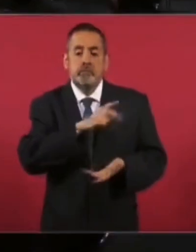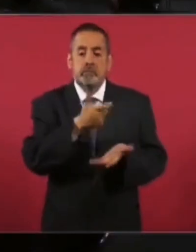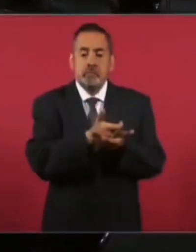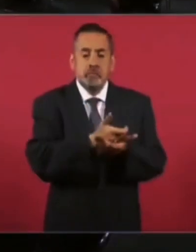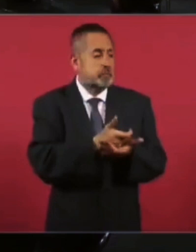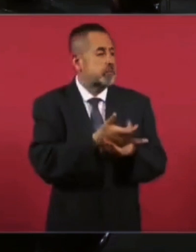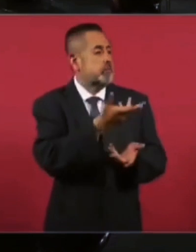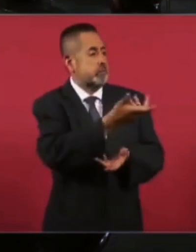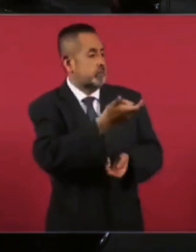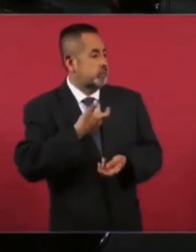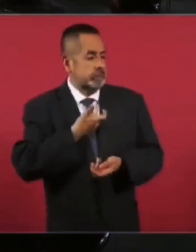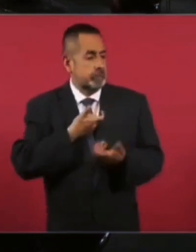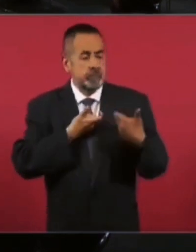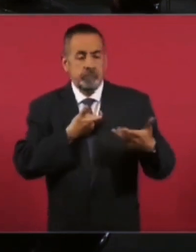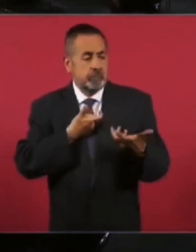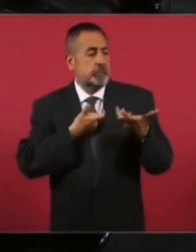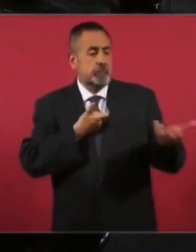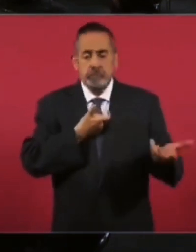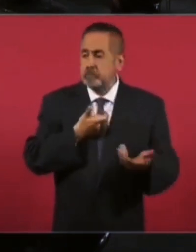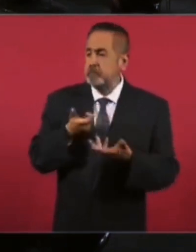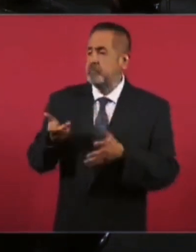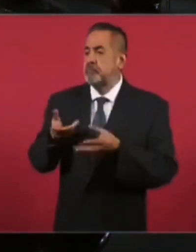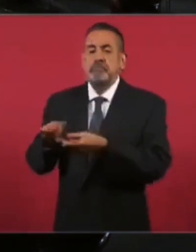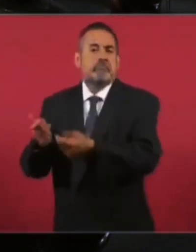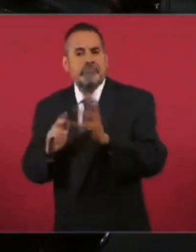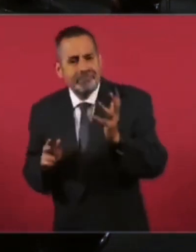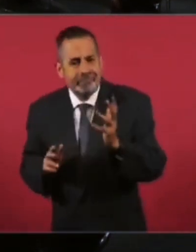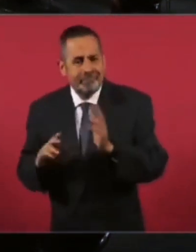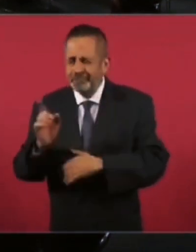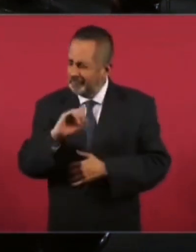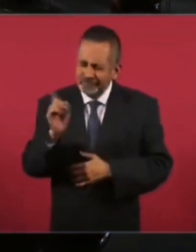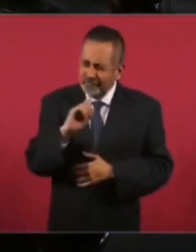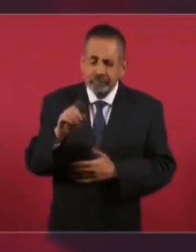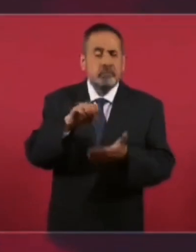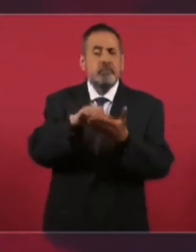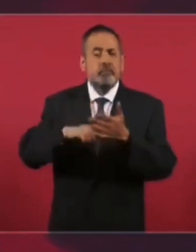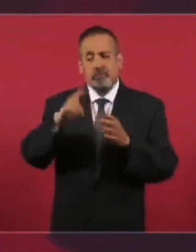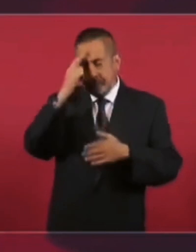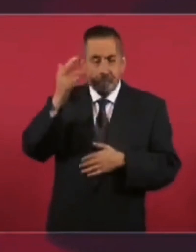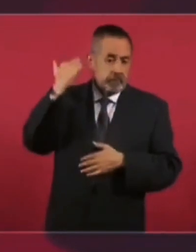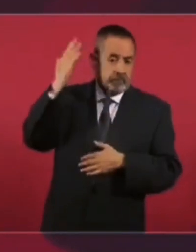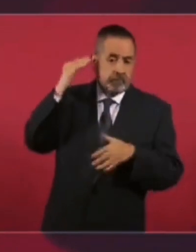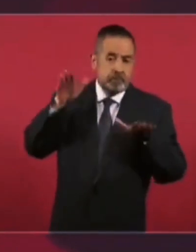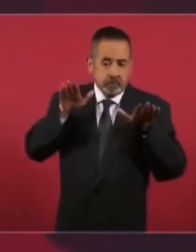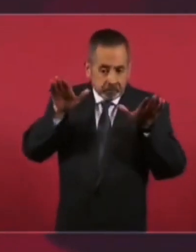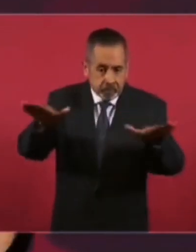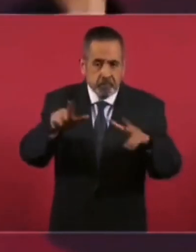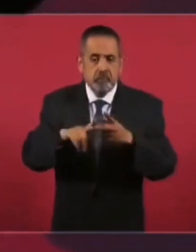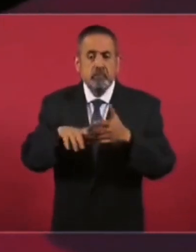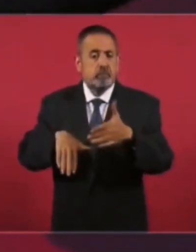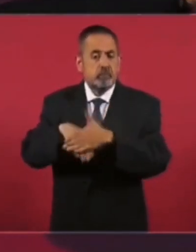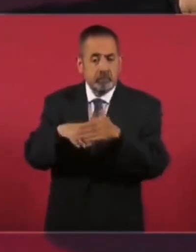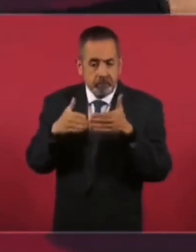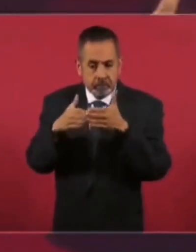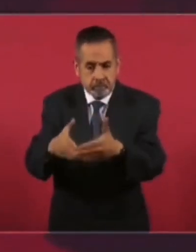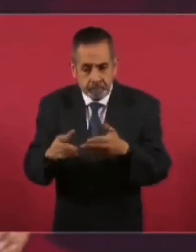cómo se hicieron los aeropuertos, los puertos, las